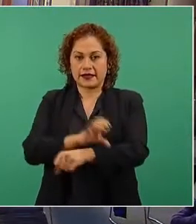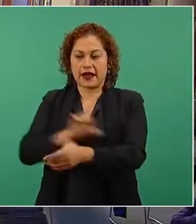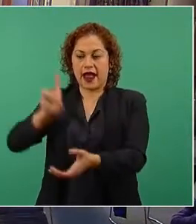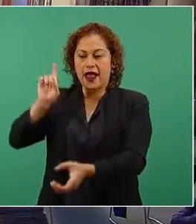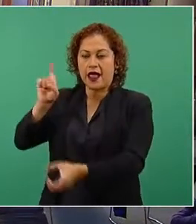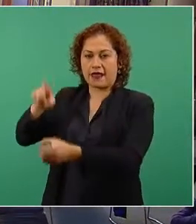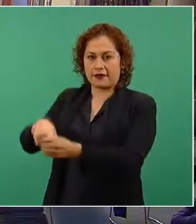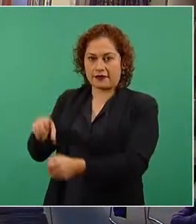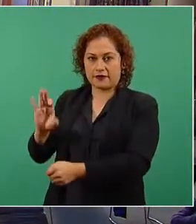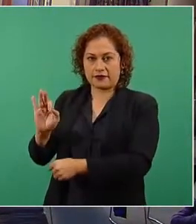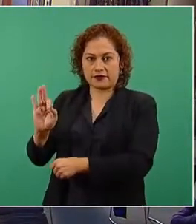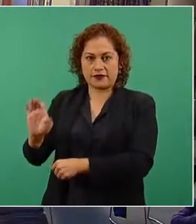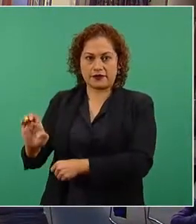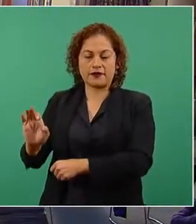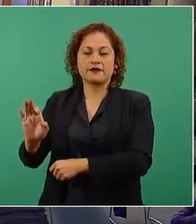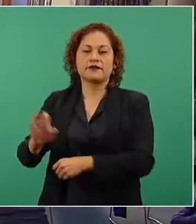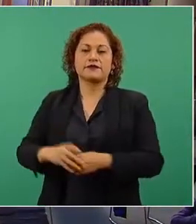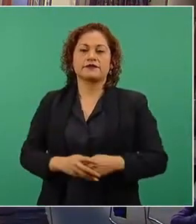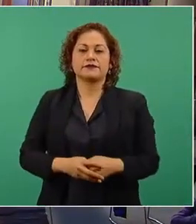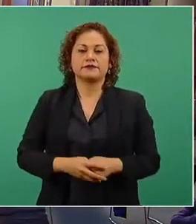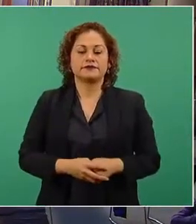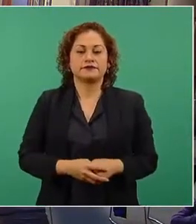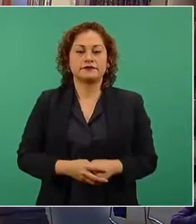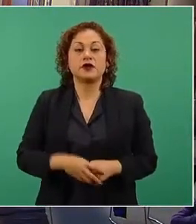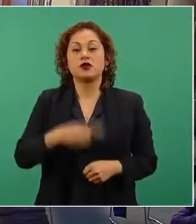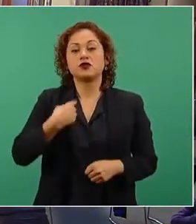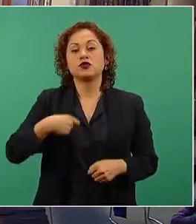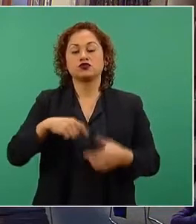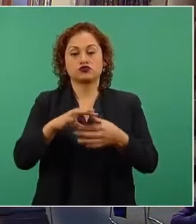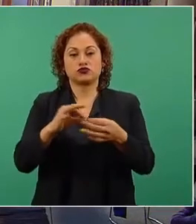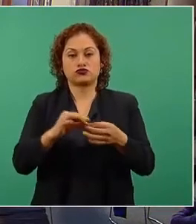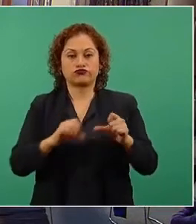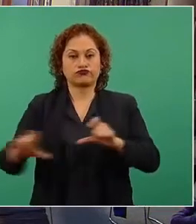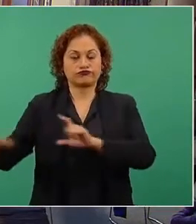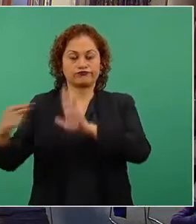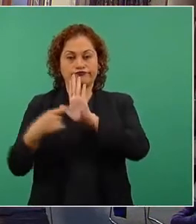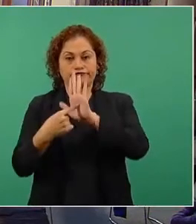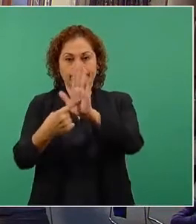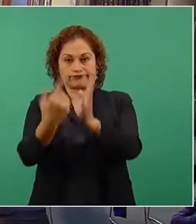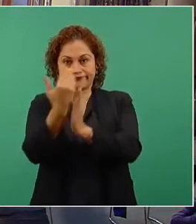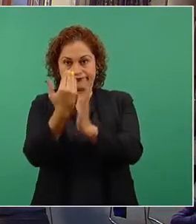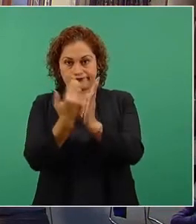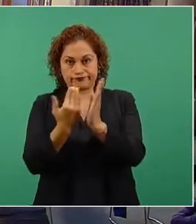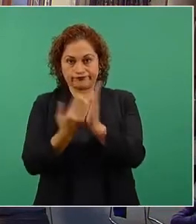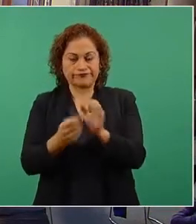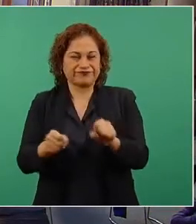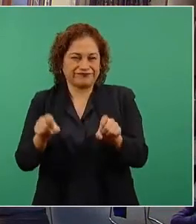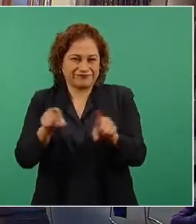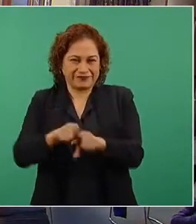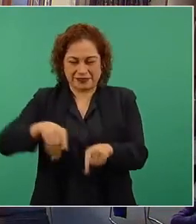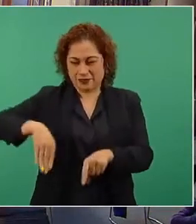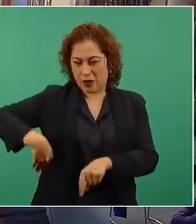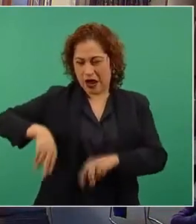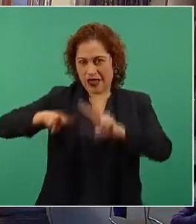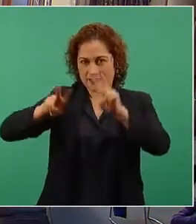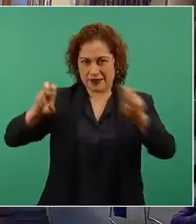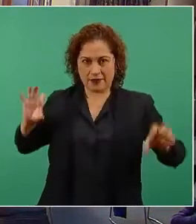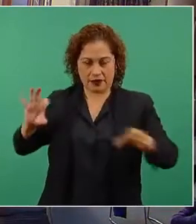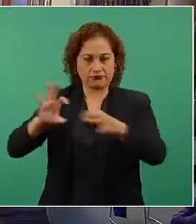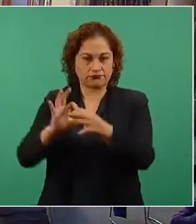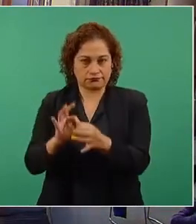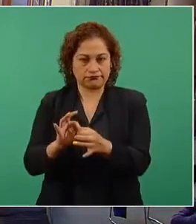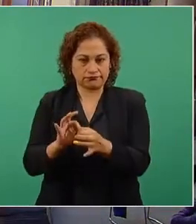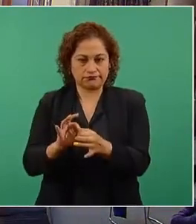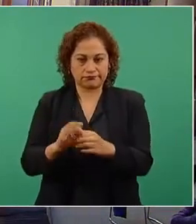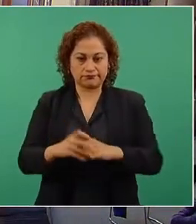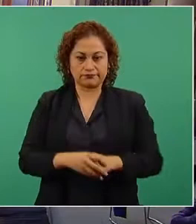Vamos a presentar datos precisamente vinculados a lo que acaba de comentar el licenciado Bartlett. Me voy a mover un poco